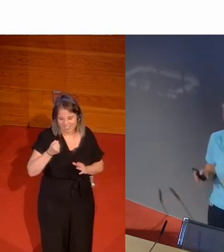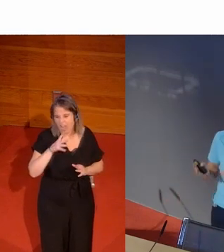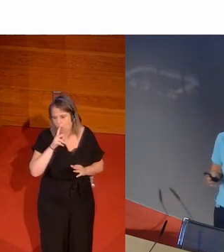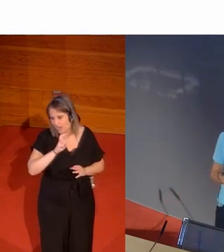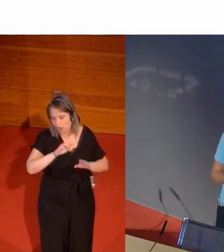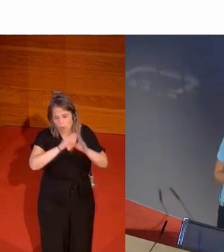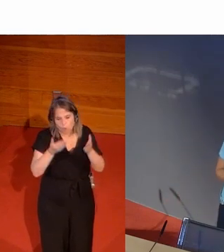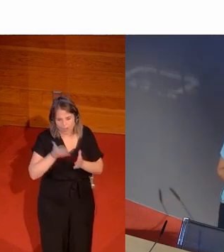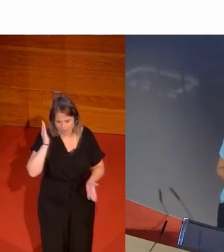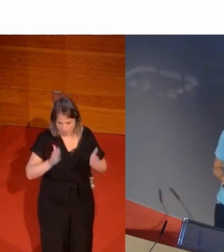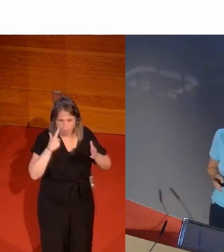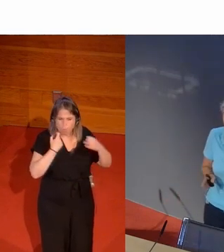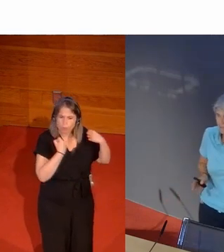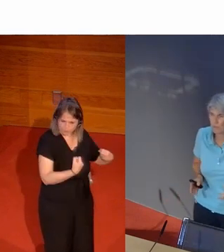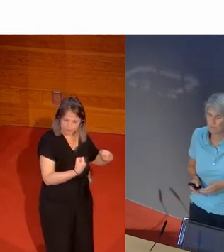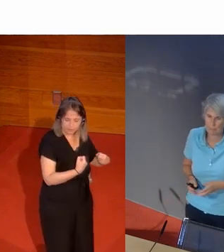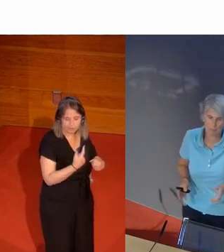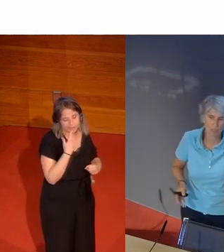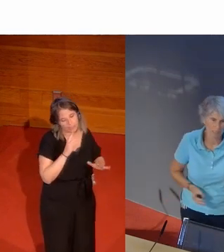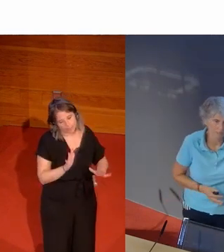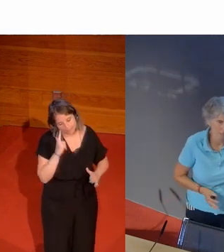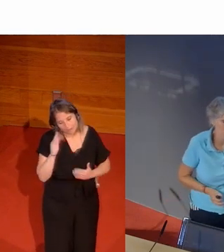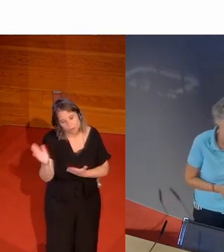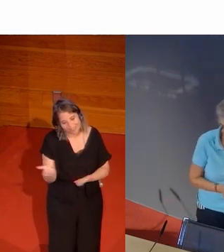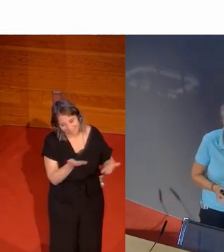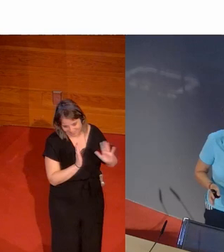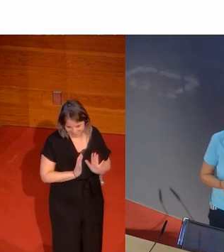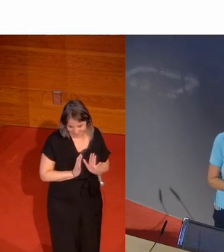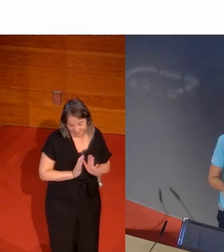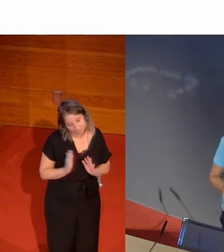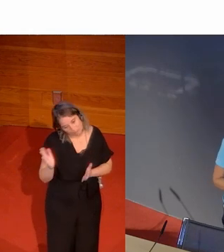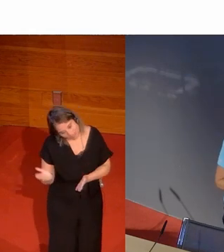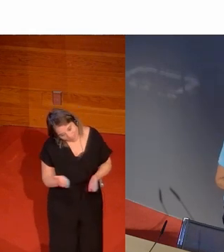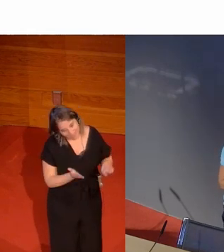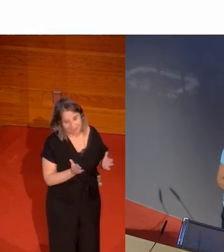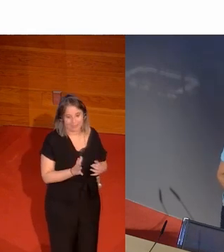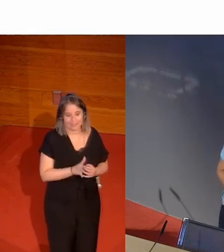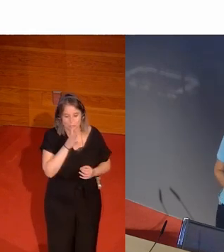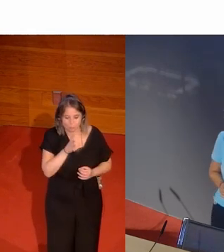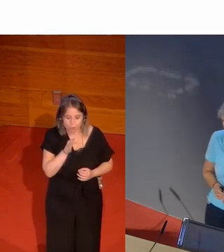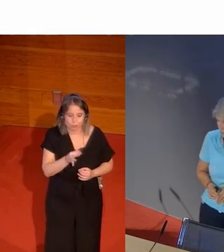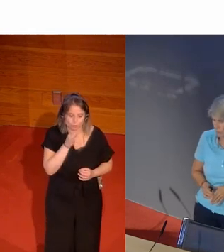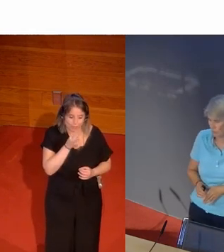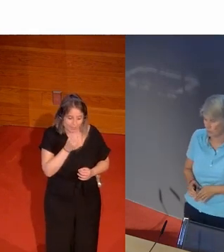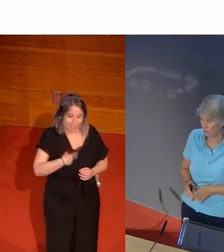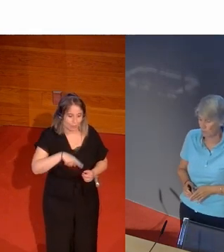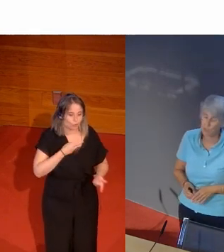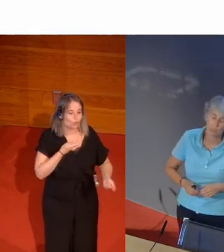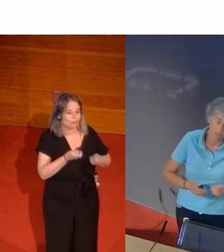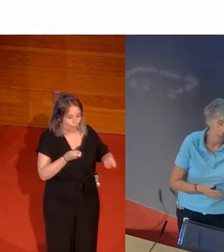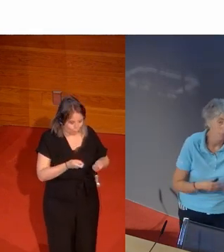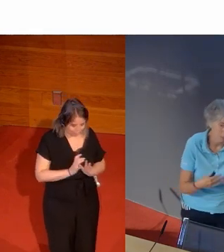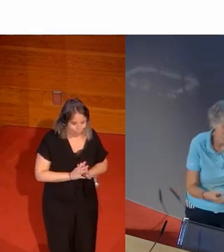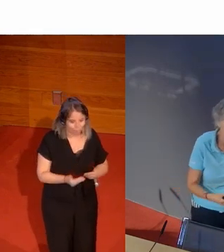Athletics que eran muy potentes dicen oye mira vamos a dejarlas entrar no va a ser que todavía nos perturben este negocio que tenemos con los Juegos